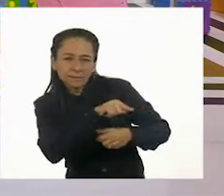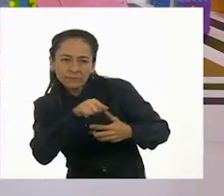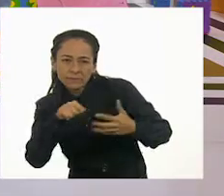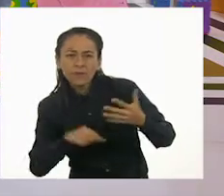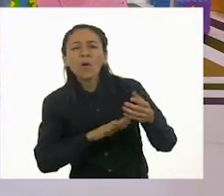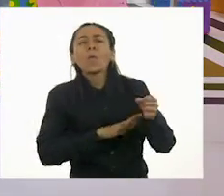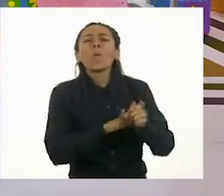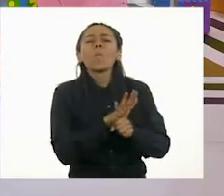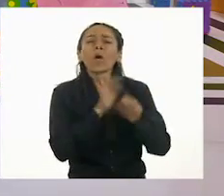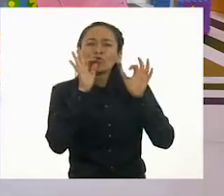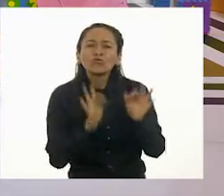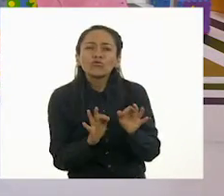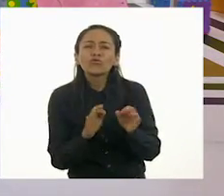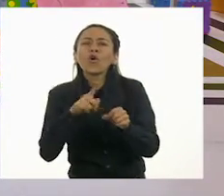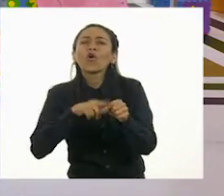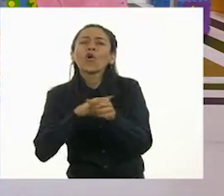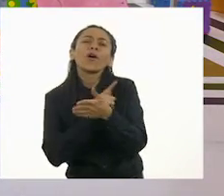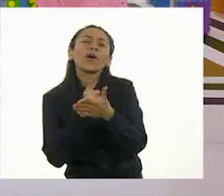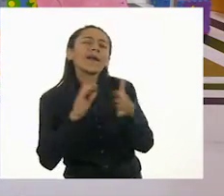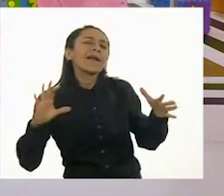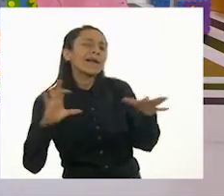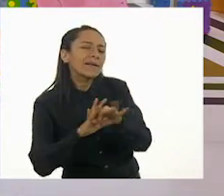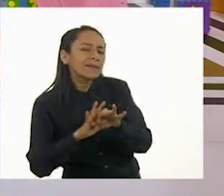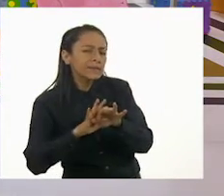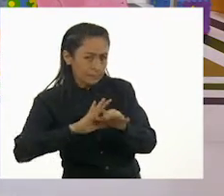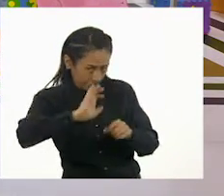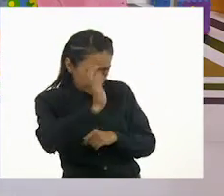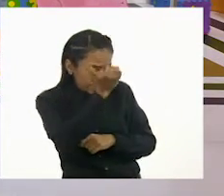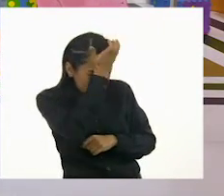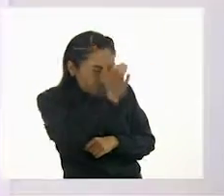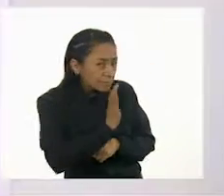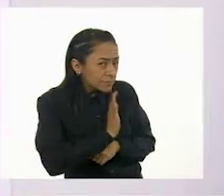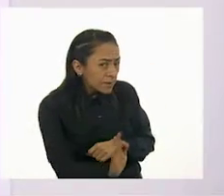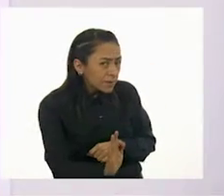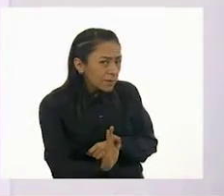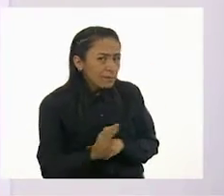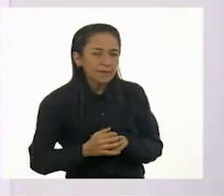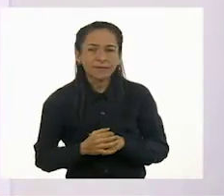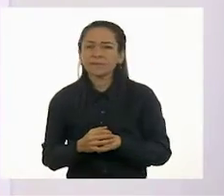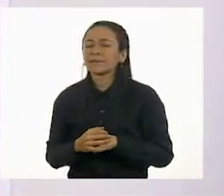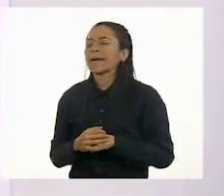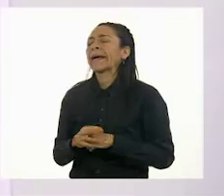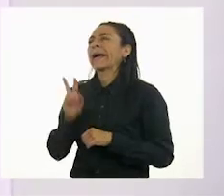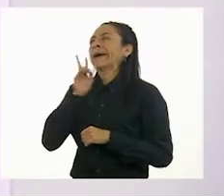A ver. ¿Puede ser un borrego? De color gris. Veamos.